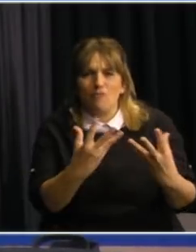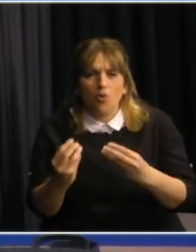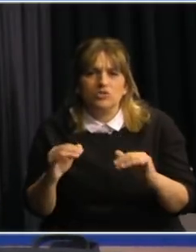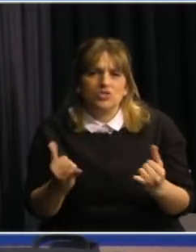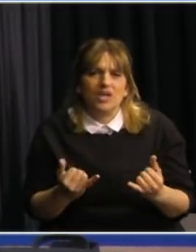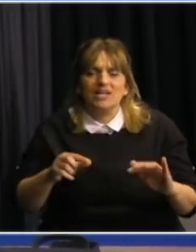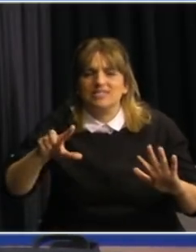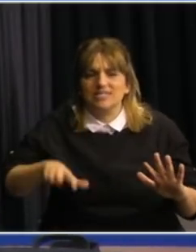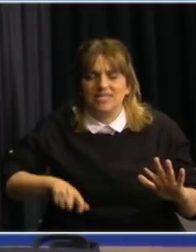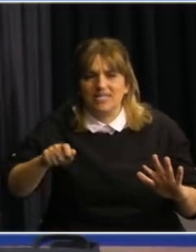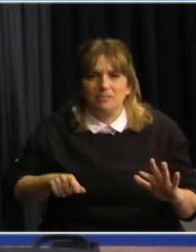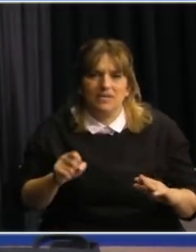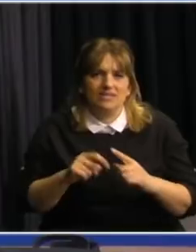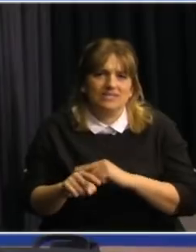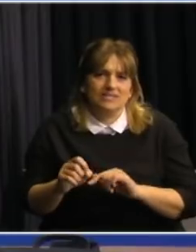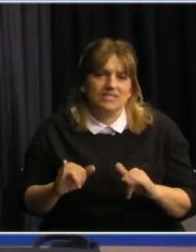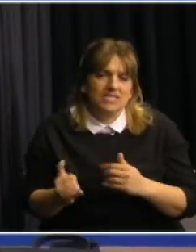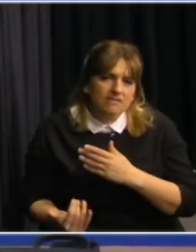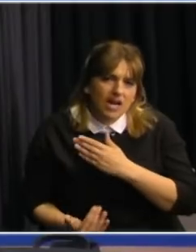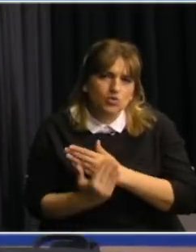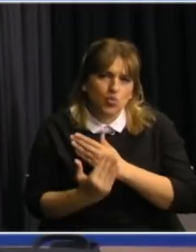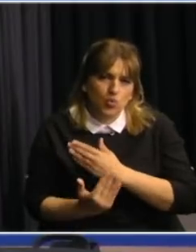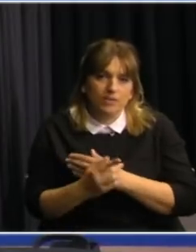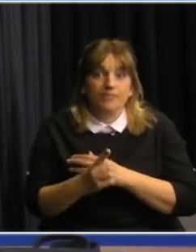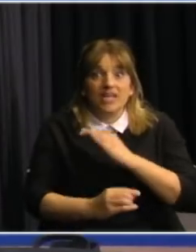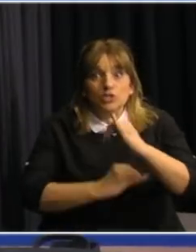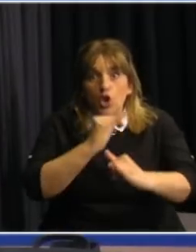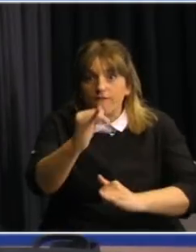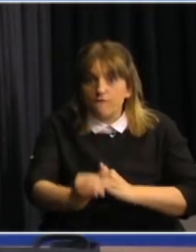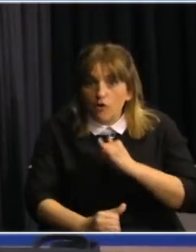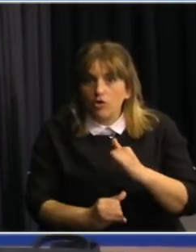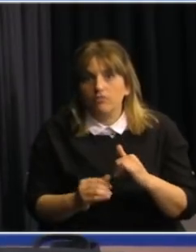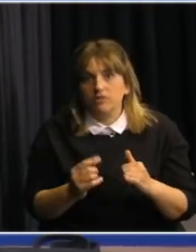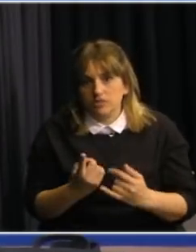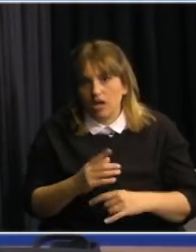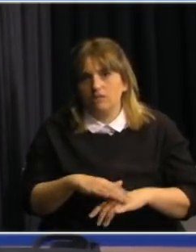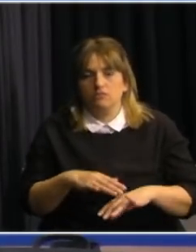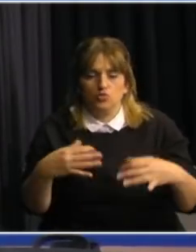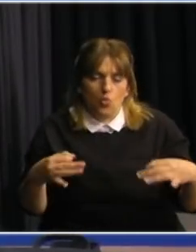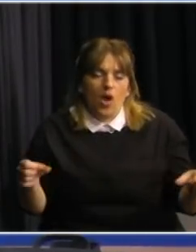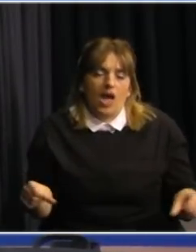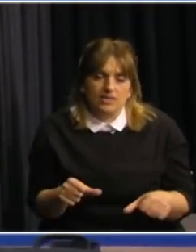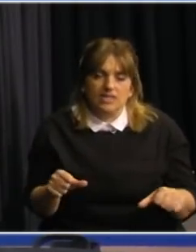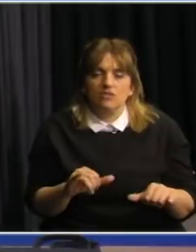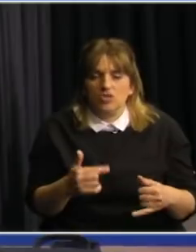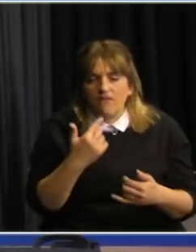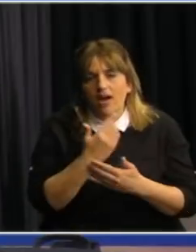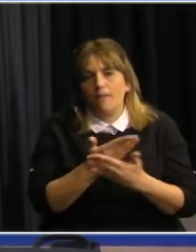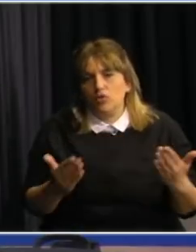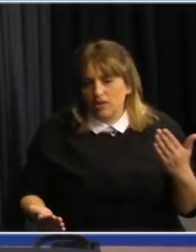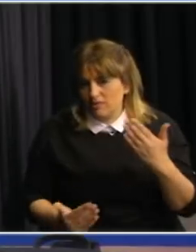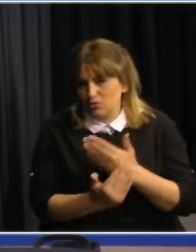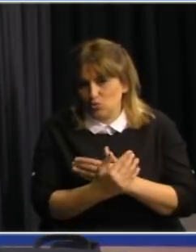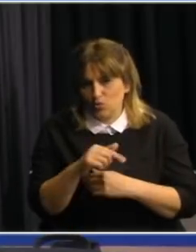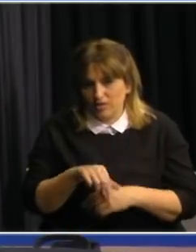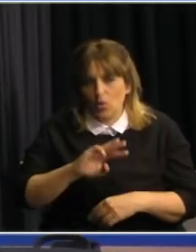7 meses de asesoramiento técnico. Así que esos informes con el debido curado que estamos haciendo van a estar disponibles para toda la población